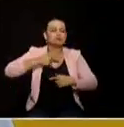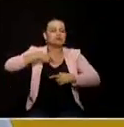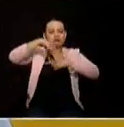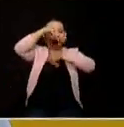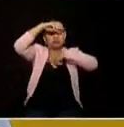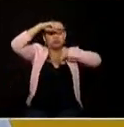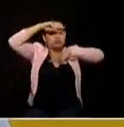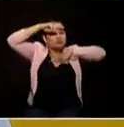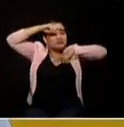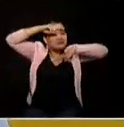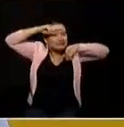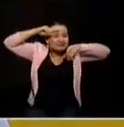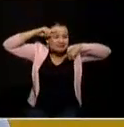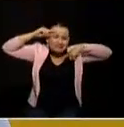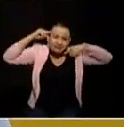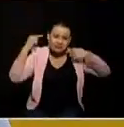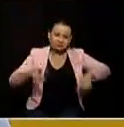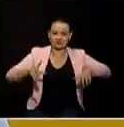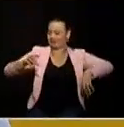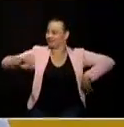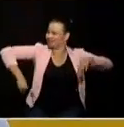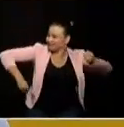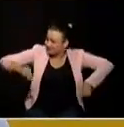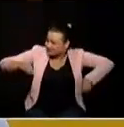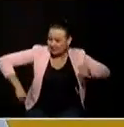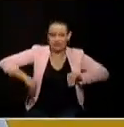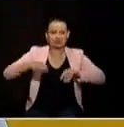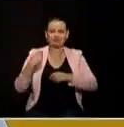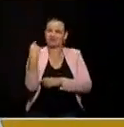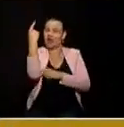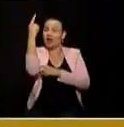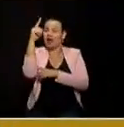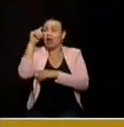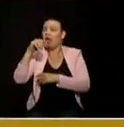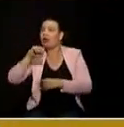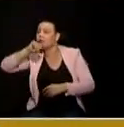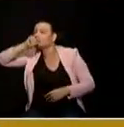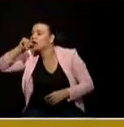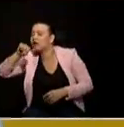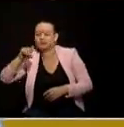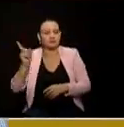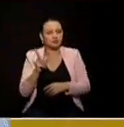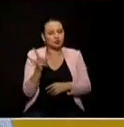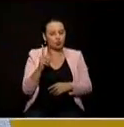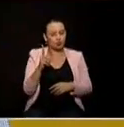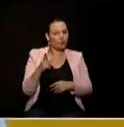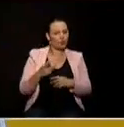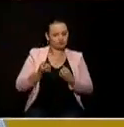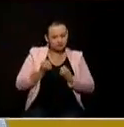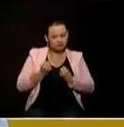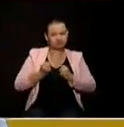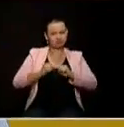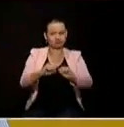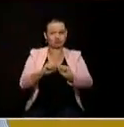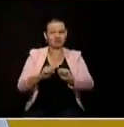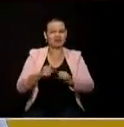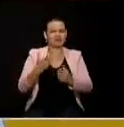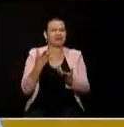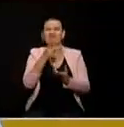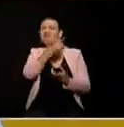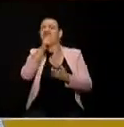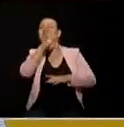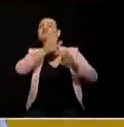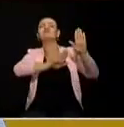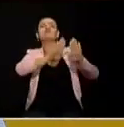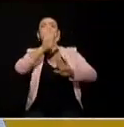de la corrupción la politiquería y el clientelismo tenemos que superar fíjese bien con quién están los candidatos